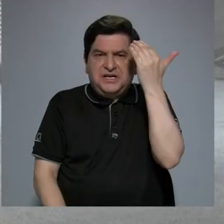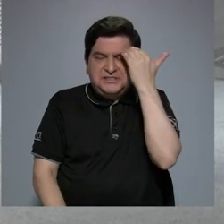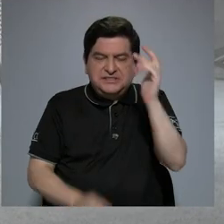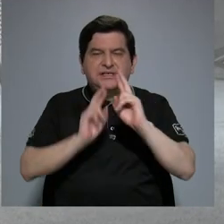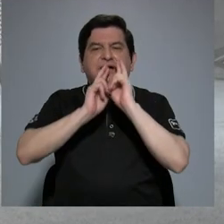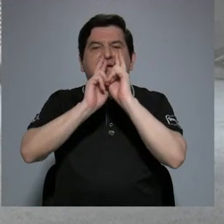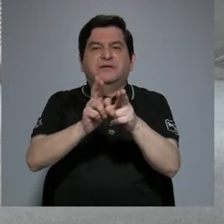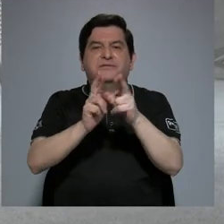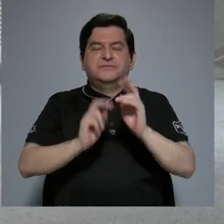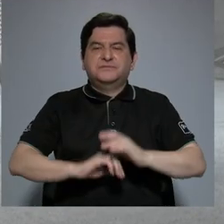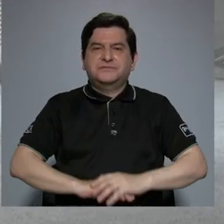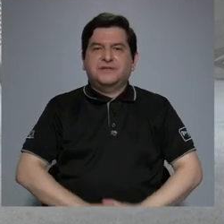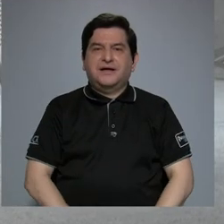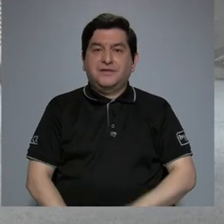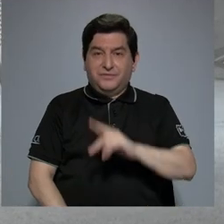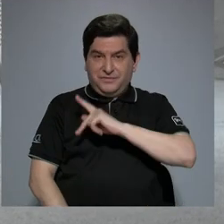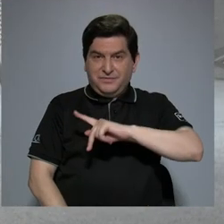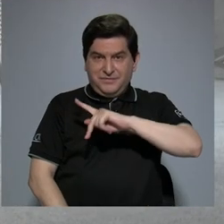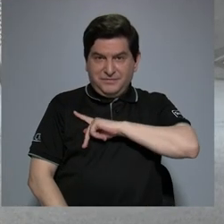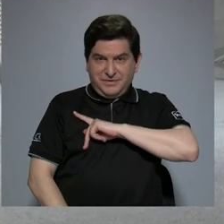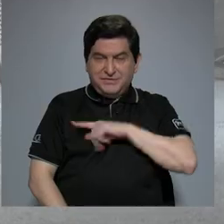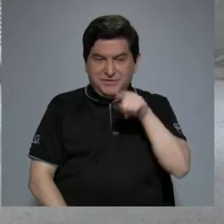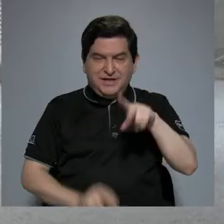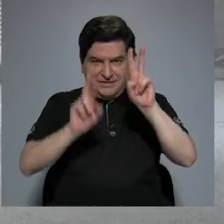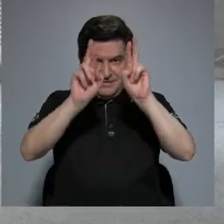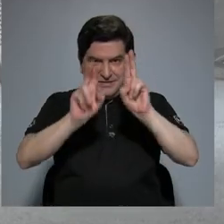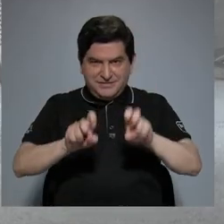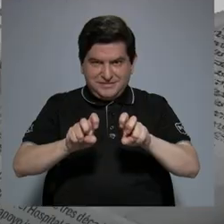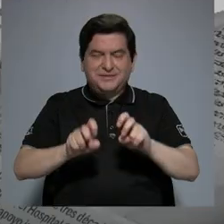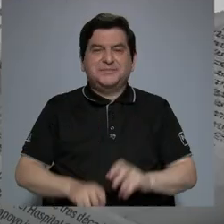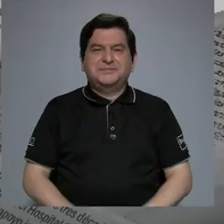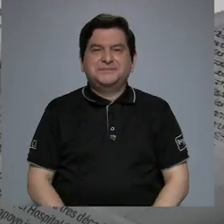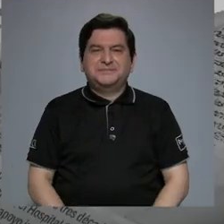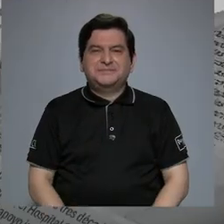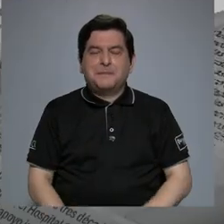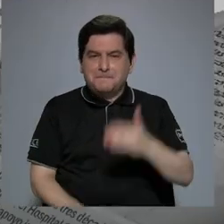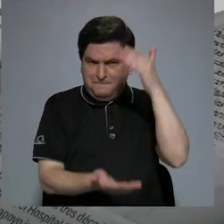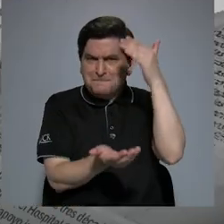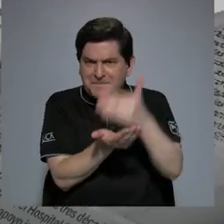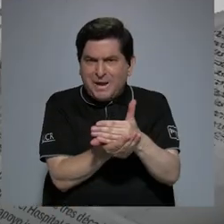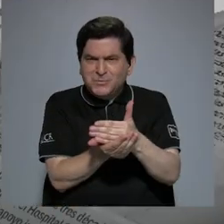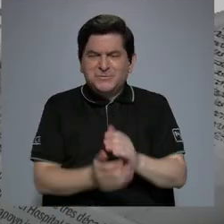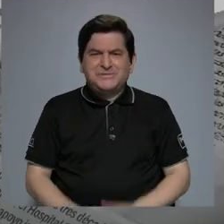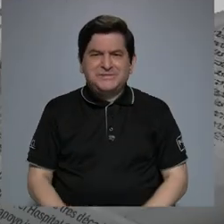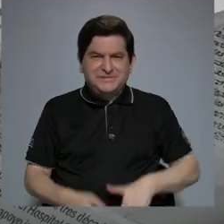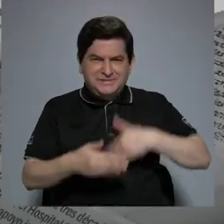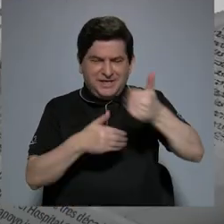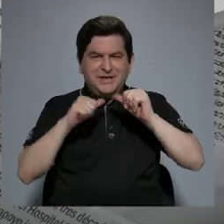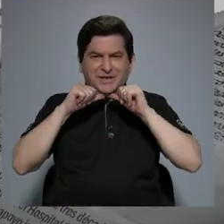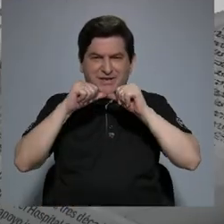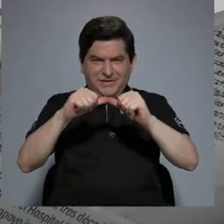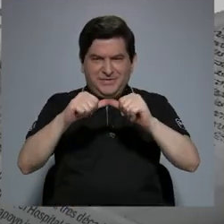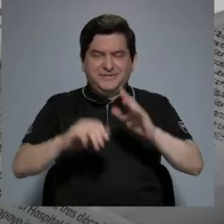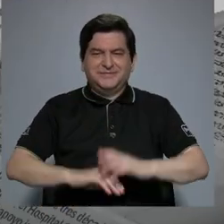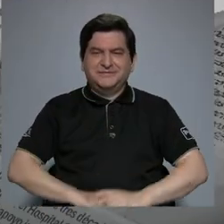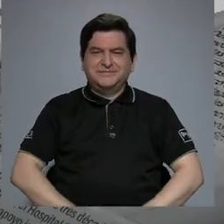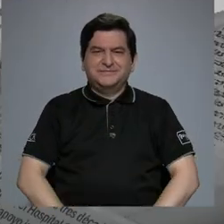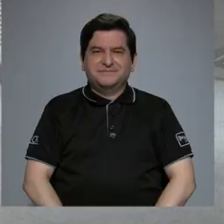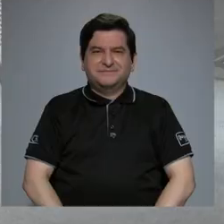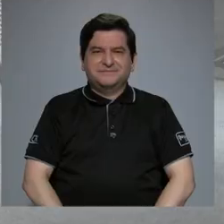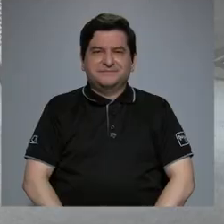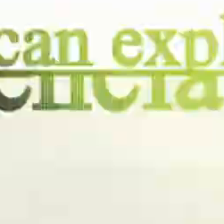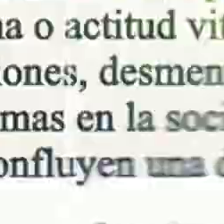el resultado personalizado de la prueba. Qué bueno, vamos a hacer una pausa y enseguida estamos de regreso con ustedes.